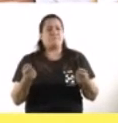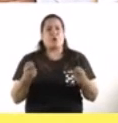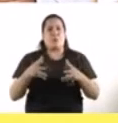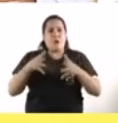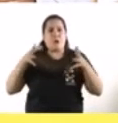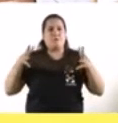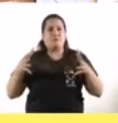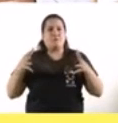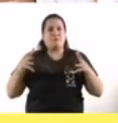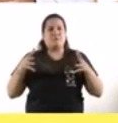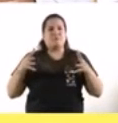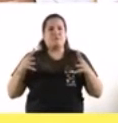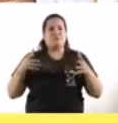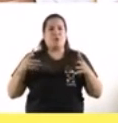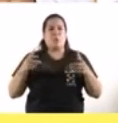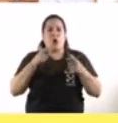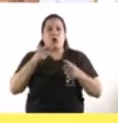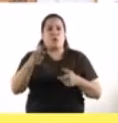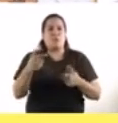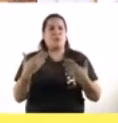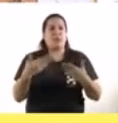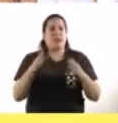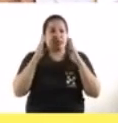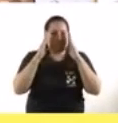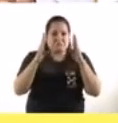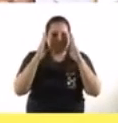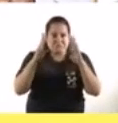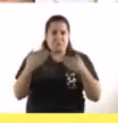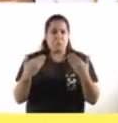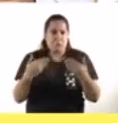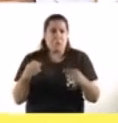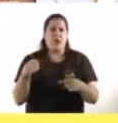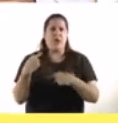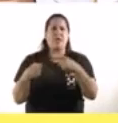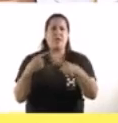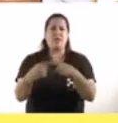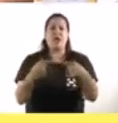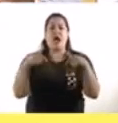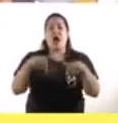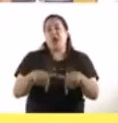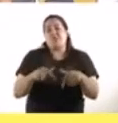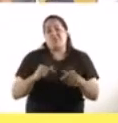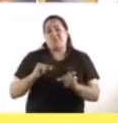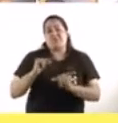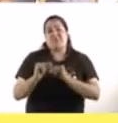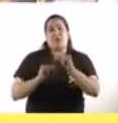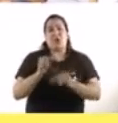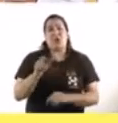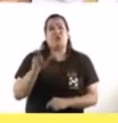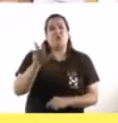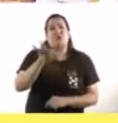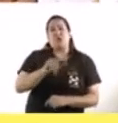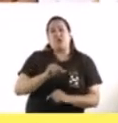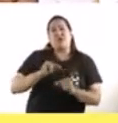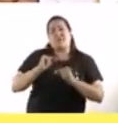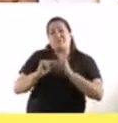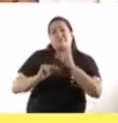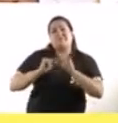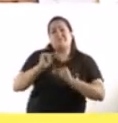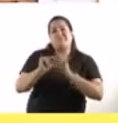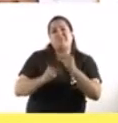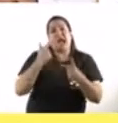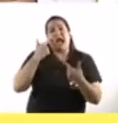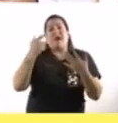amplia de responder por eso es que iremos viendo día a día y semana a semana para ir discutiendo este conjunto de indicadores cómo se comportan